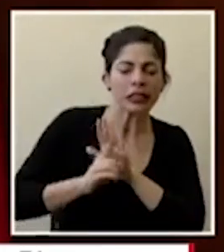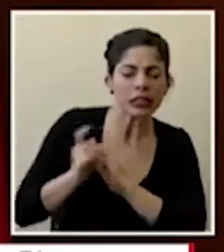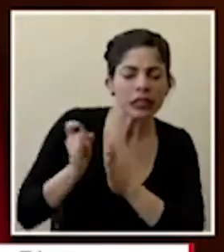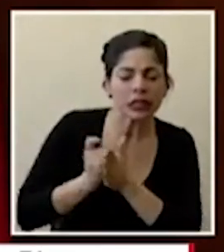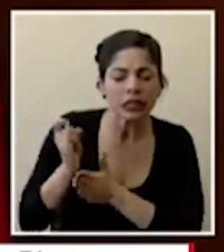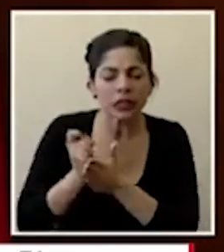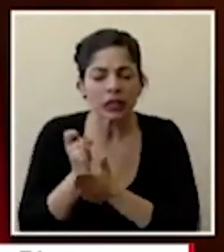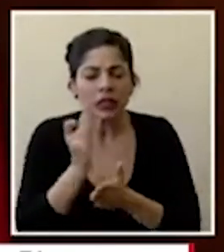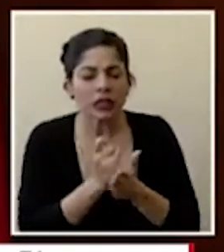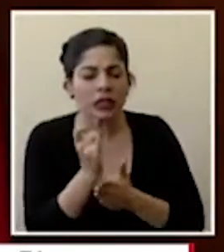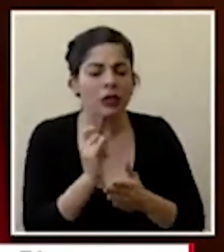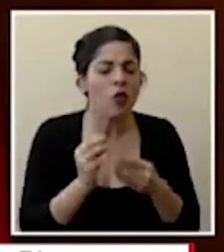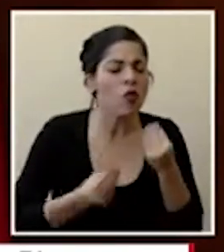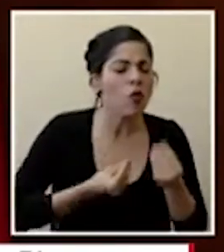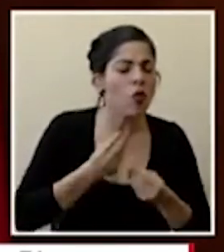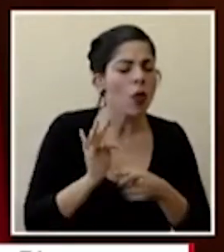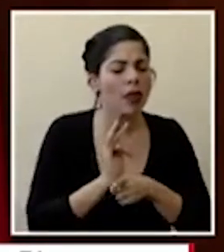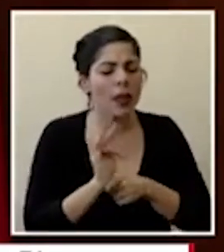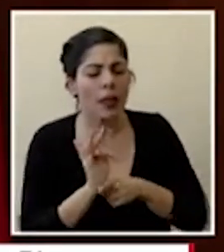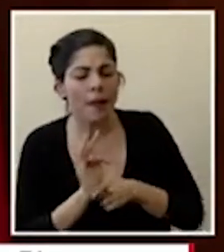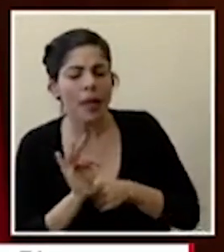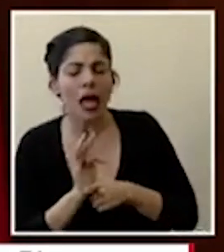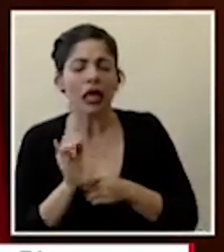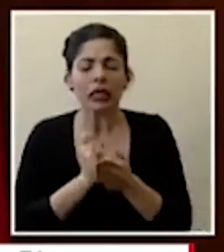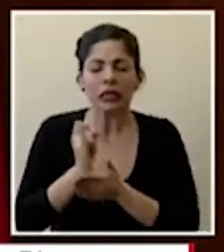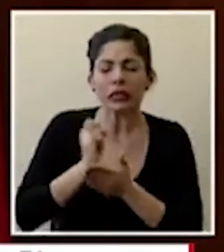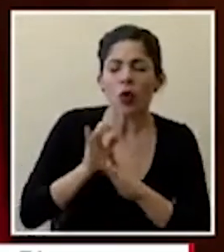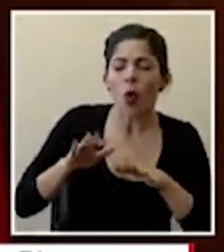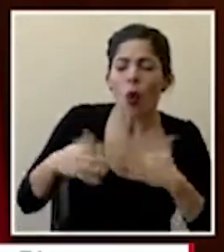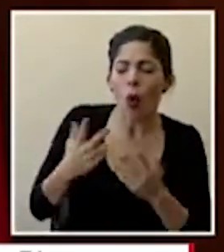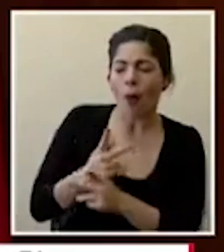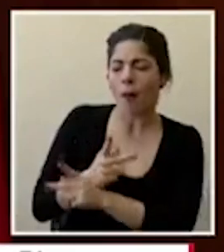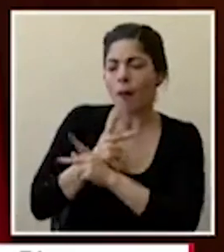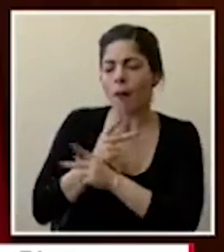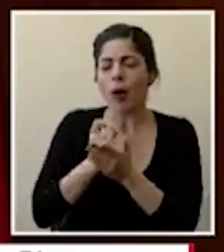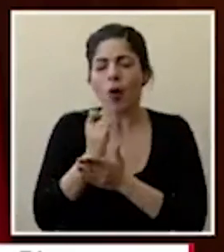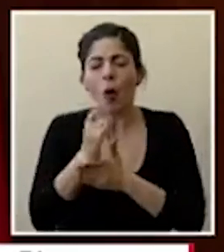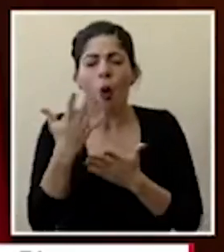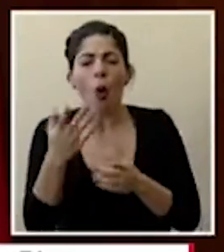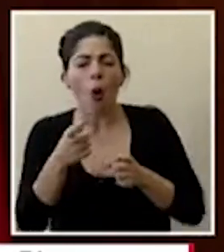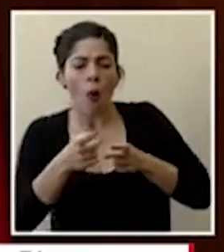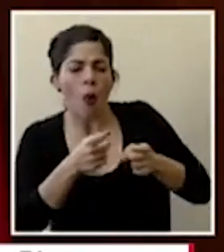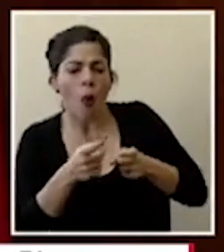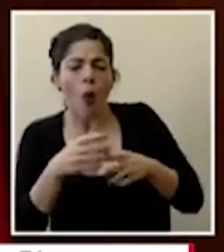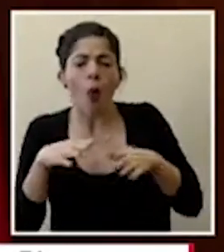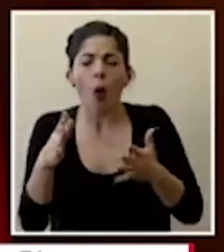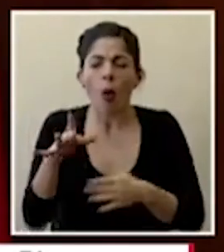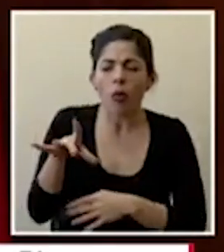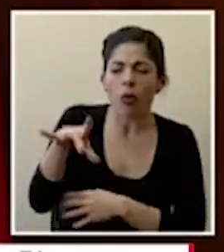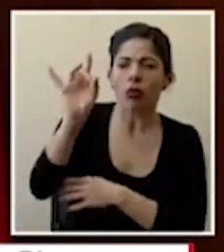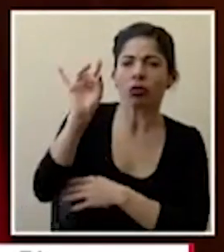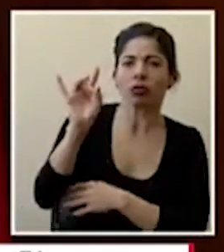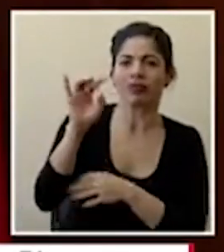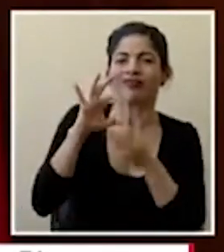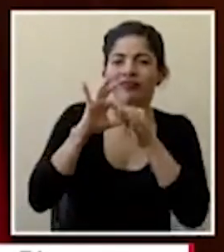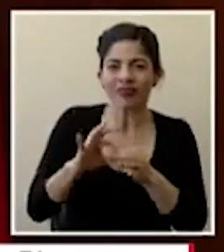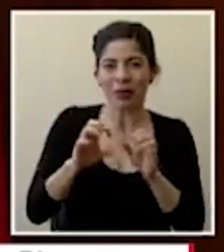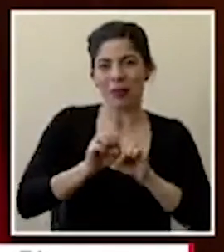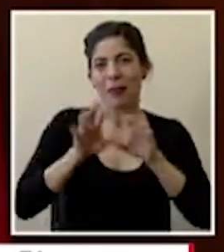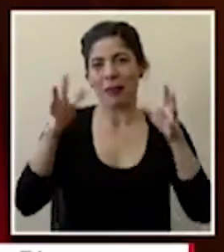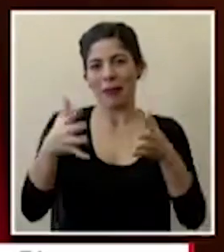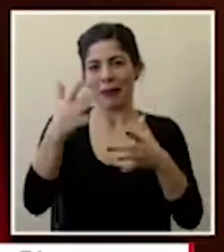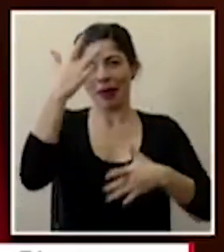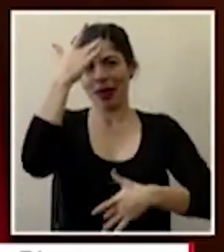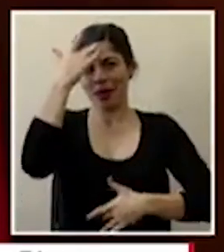lograr tratamientos para poder lograr prevención control detección de toda la pandemia que pues